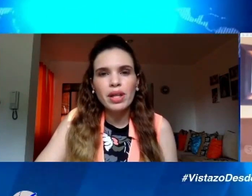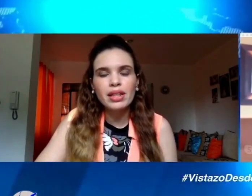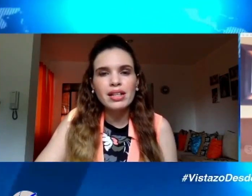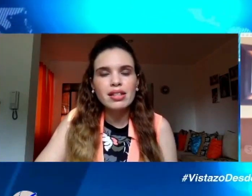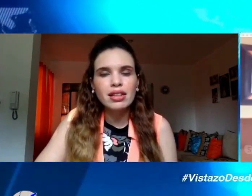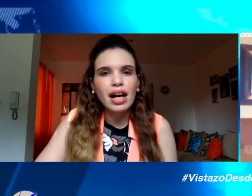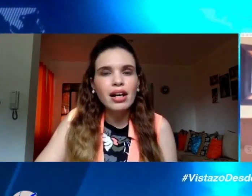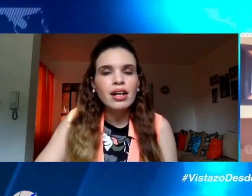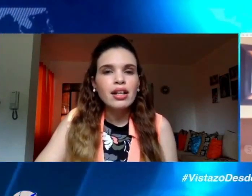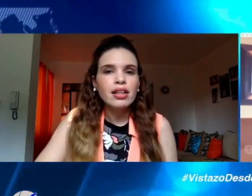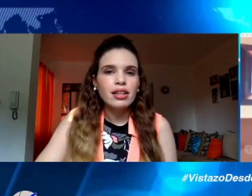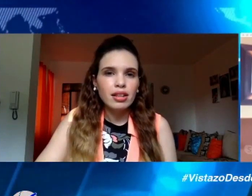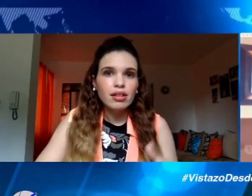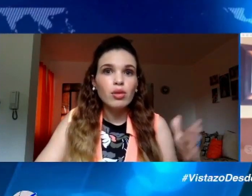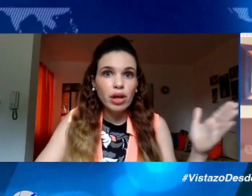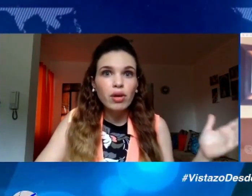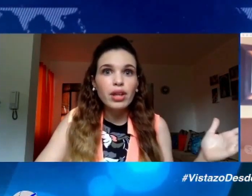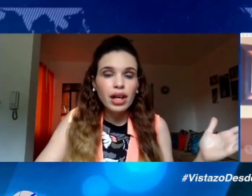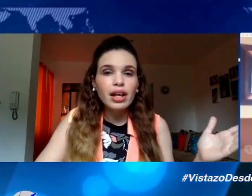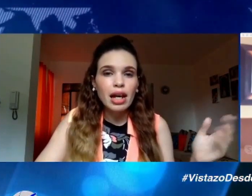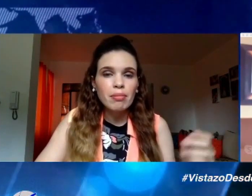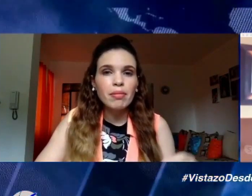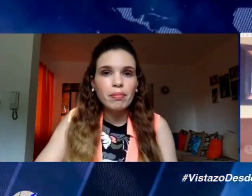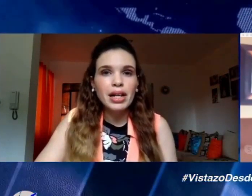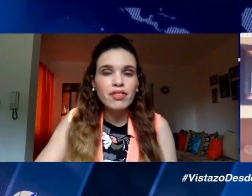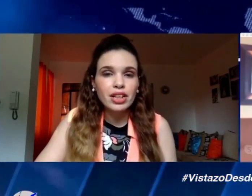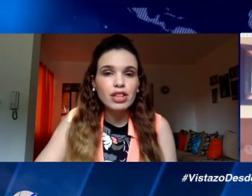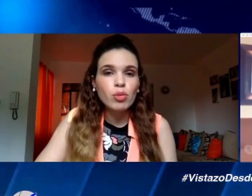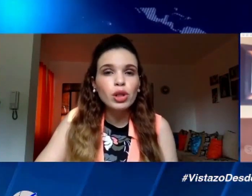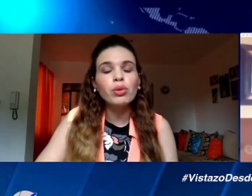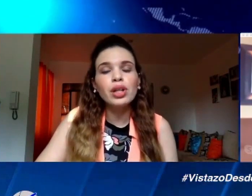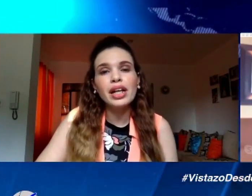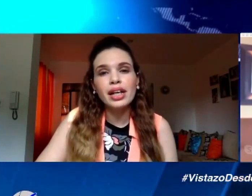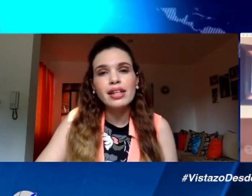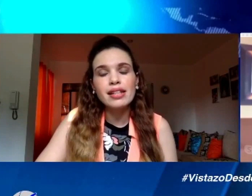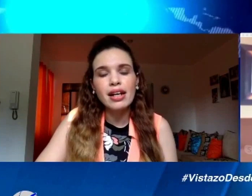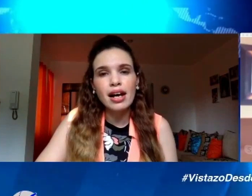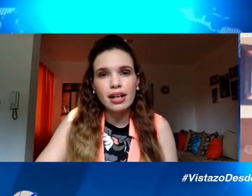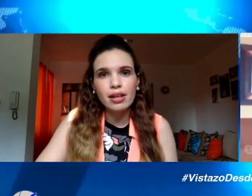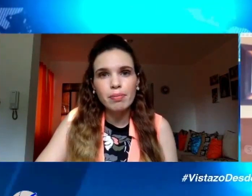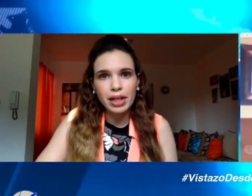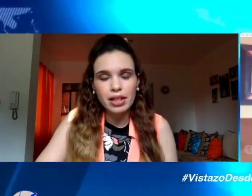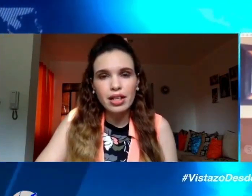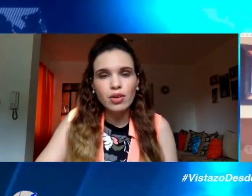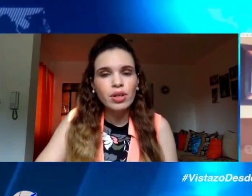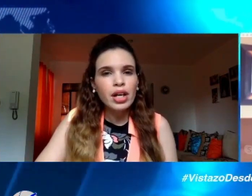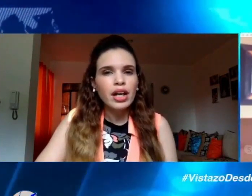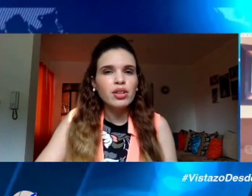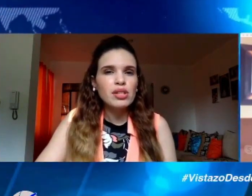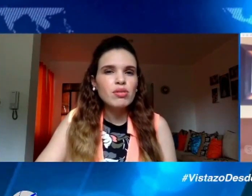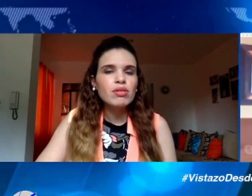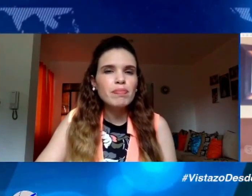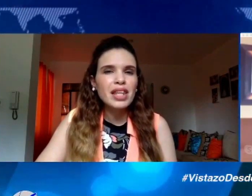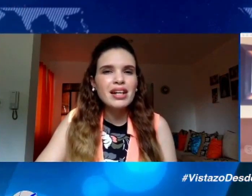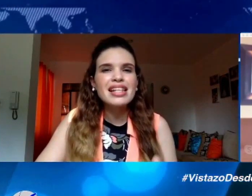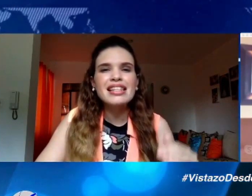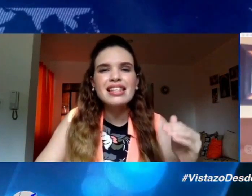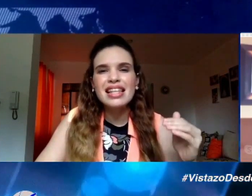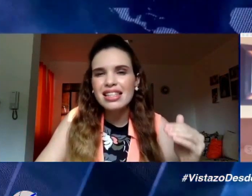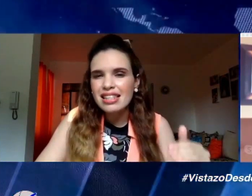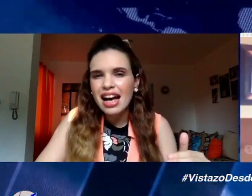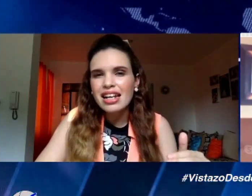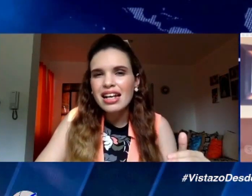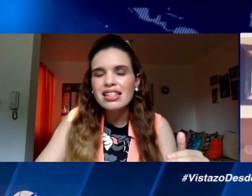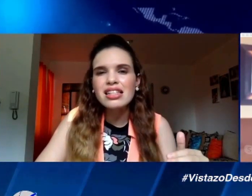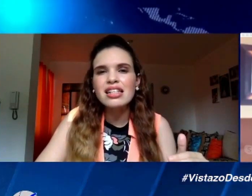alimentos pueden transitar luego de la manifestación multitudinaria que realizará el peregrino entonces son medidas